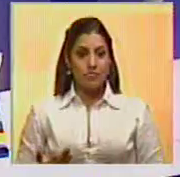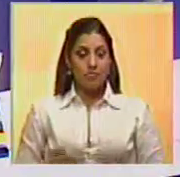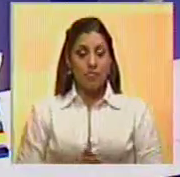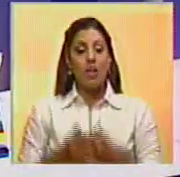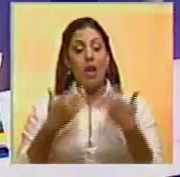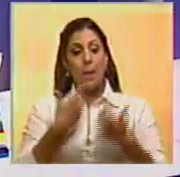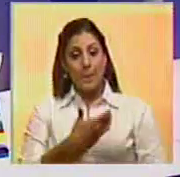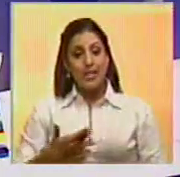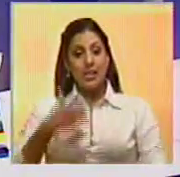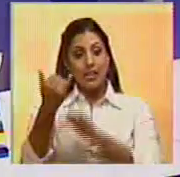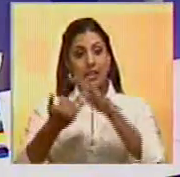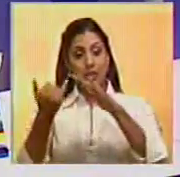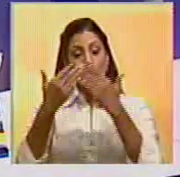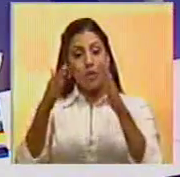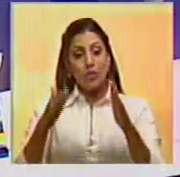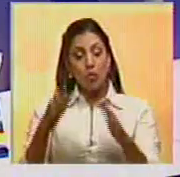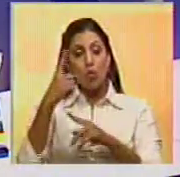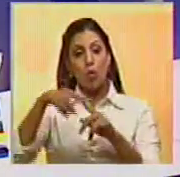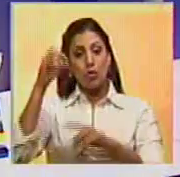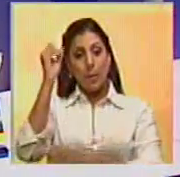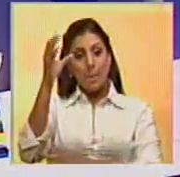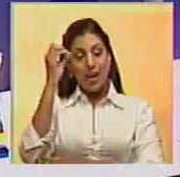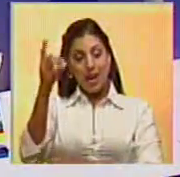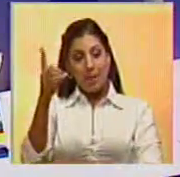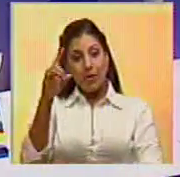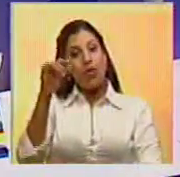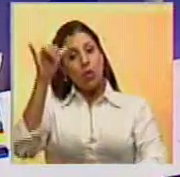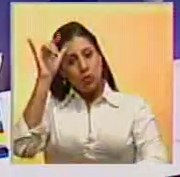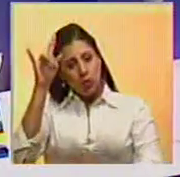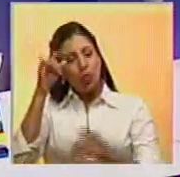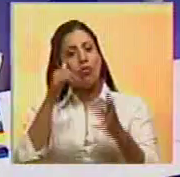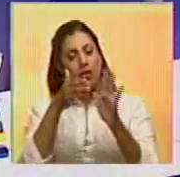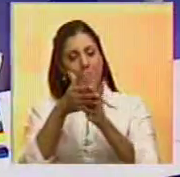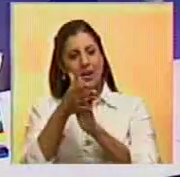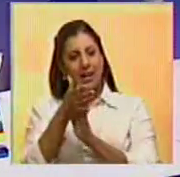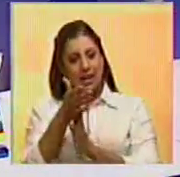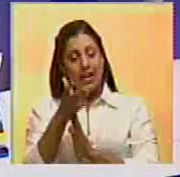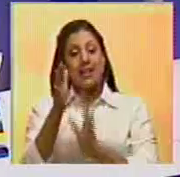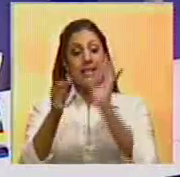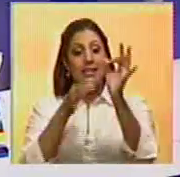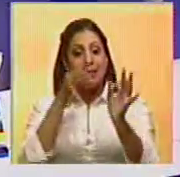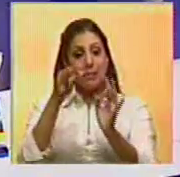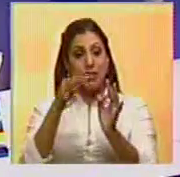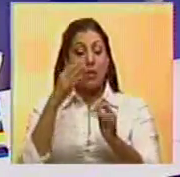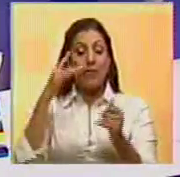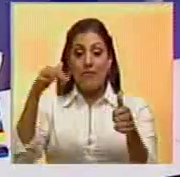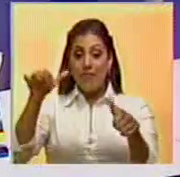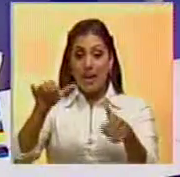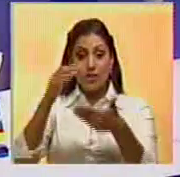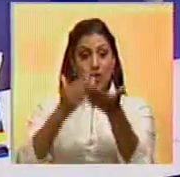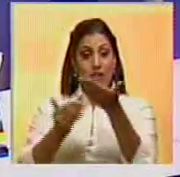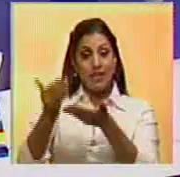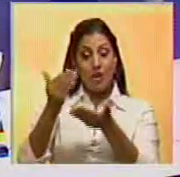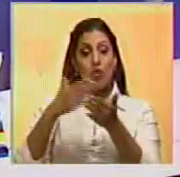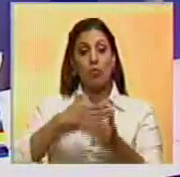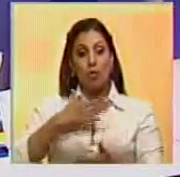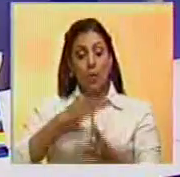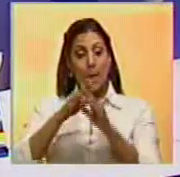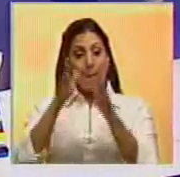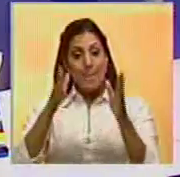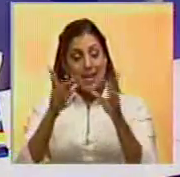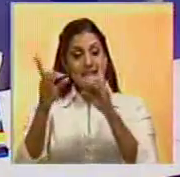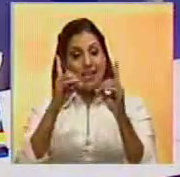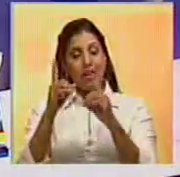El presidente del Instituto de Estudios Parlamentarios, Fermín Toro Ramón Guillermo Aveledo, expresó que de fracasar las negociaciones en la mesa de diálogo,